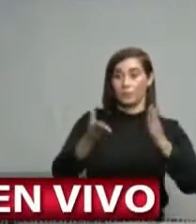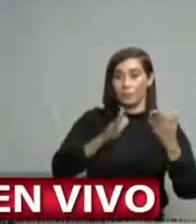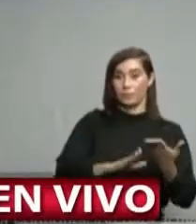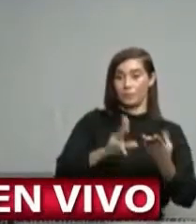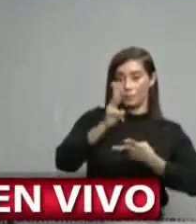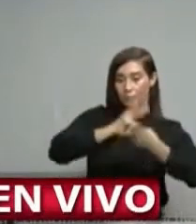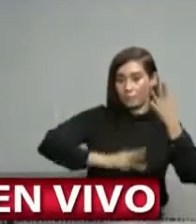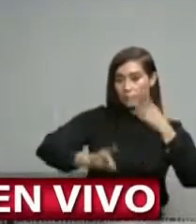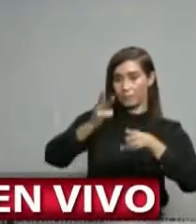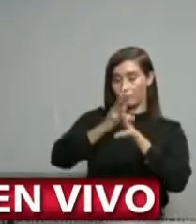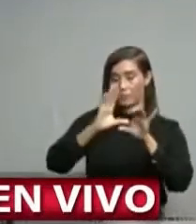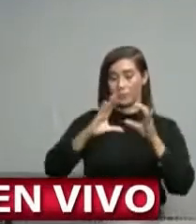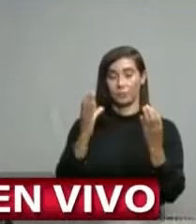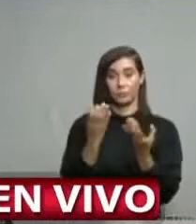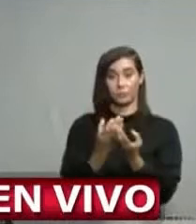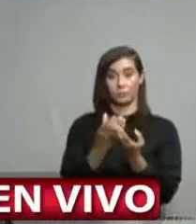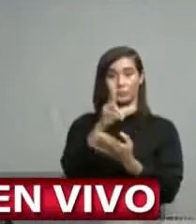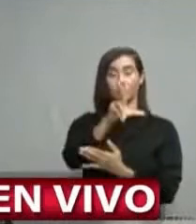a nivel global,